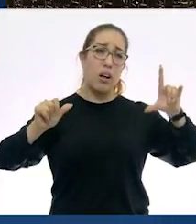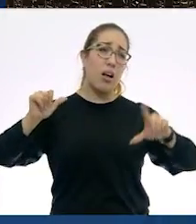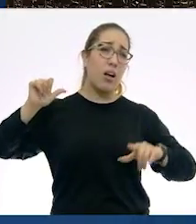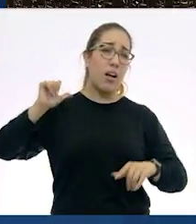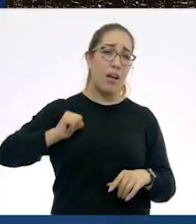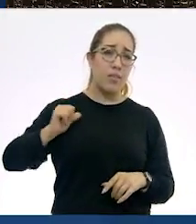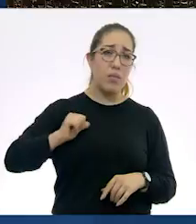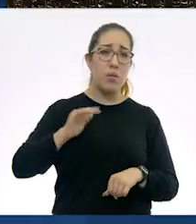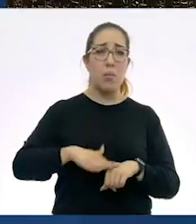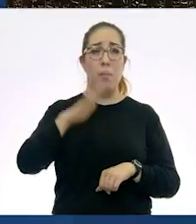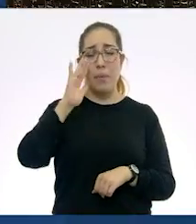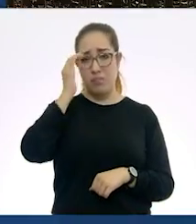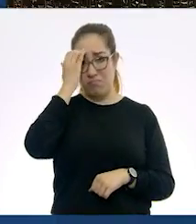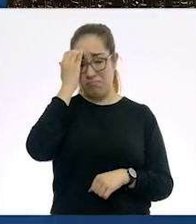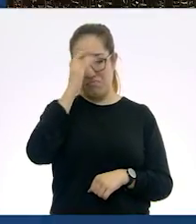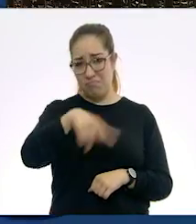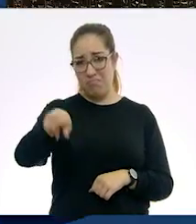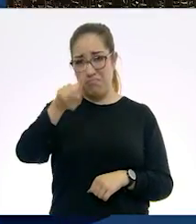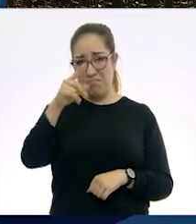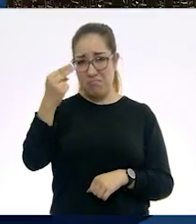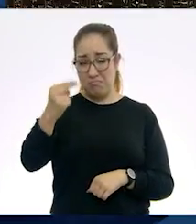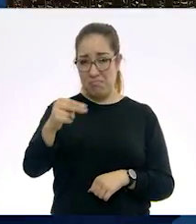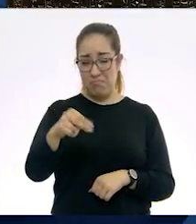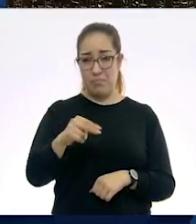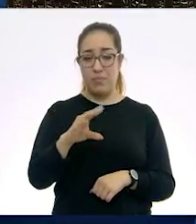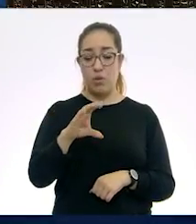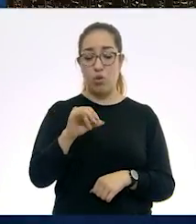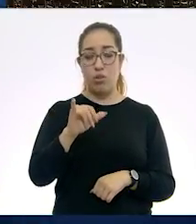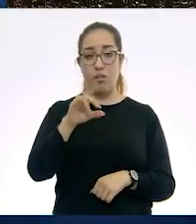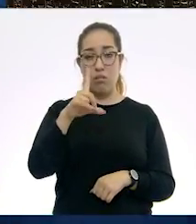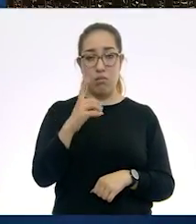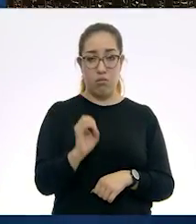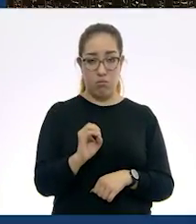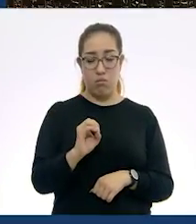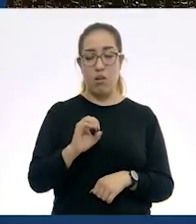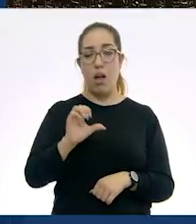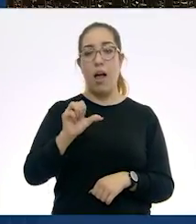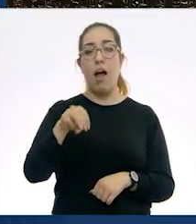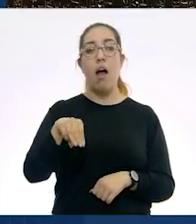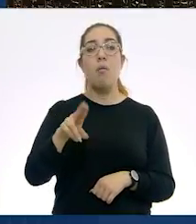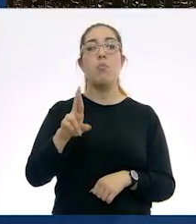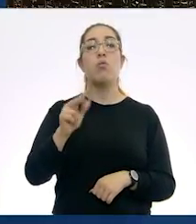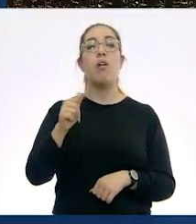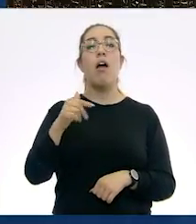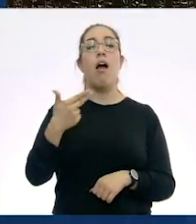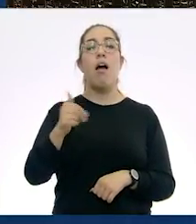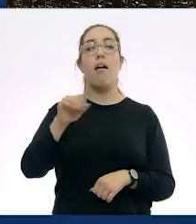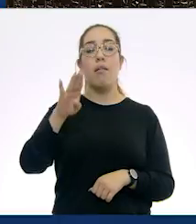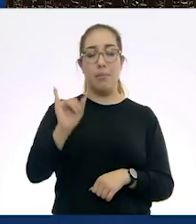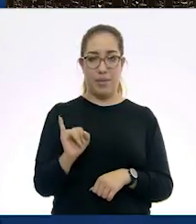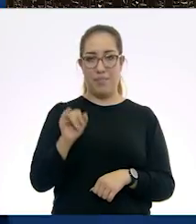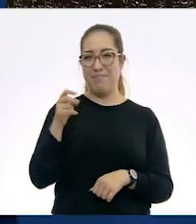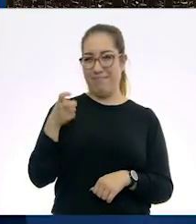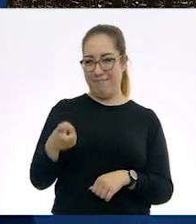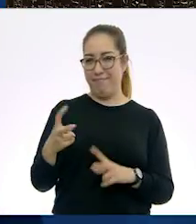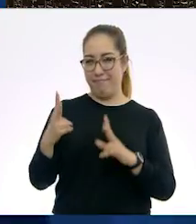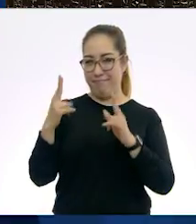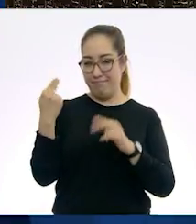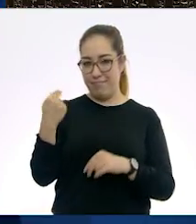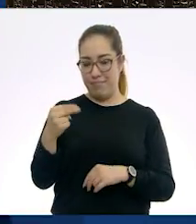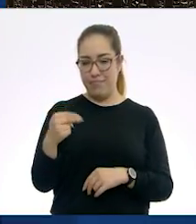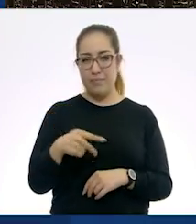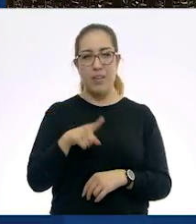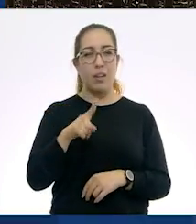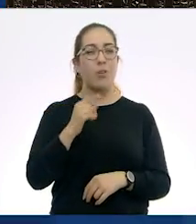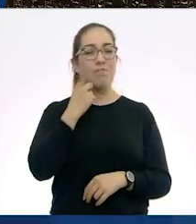tenemos conocimiento. Y se llama el código Hammurabi. Como les estaba mencionando hace un momento, una